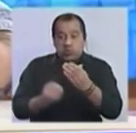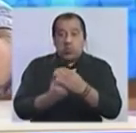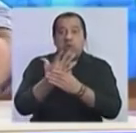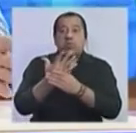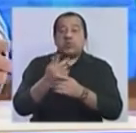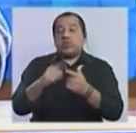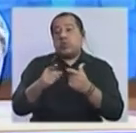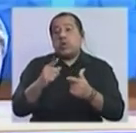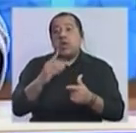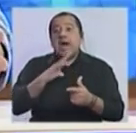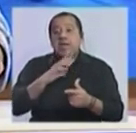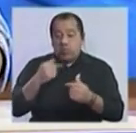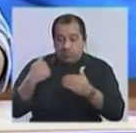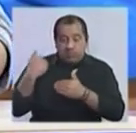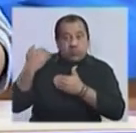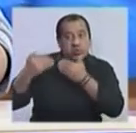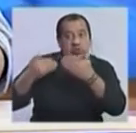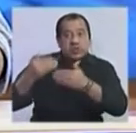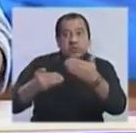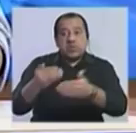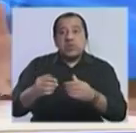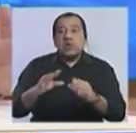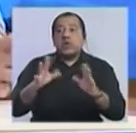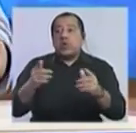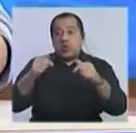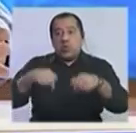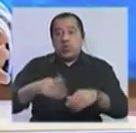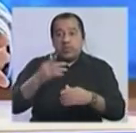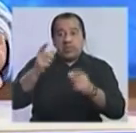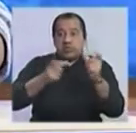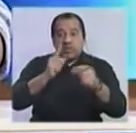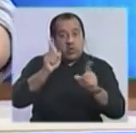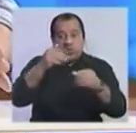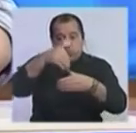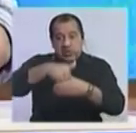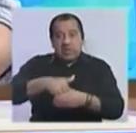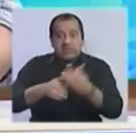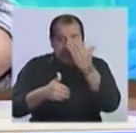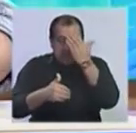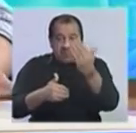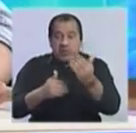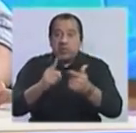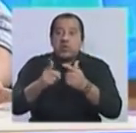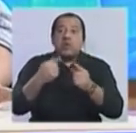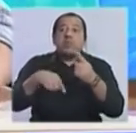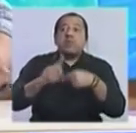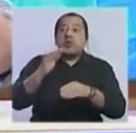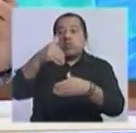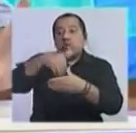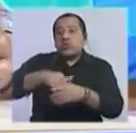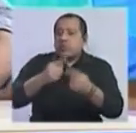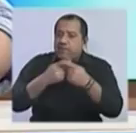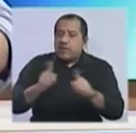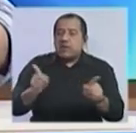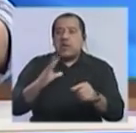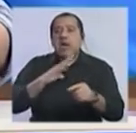nuevos. Hay un proceso que de alguna manera gente que hoy no votó al Frente Amplio, pero bueno, votó cosas diversas. Tenemos